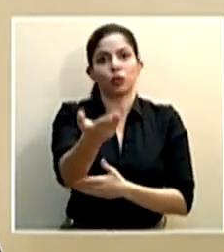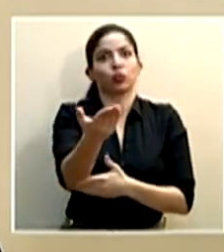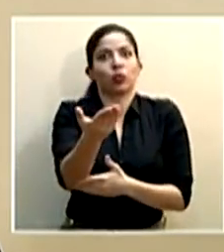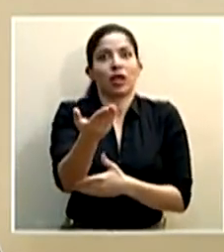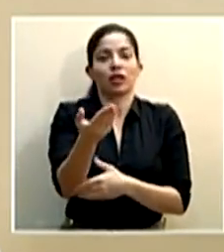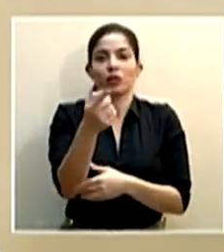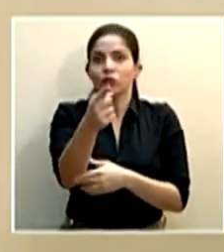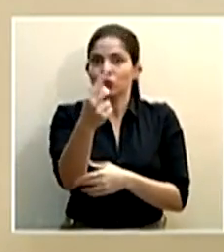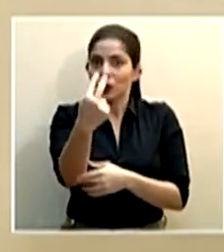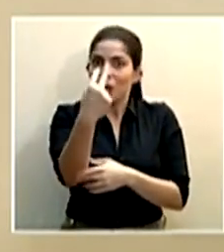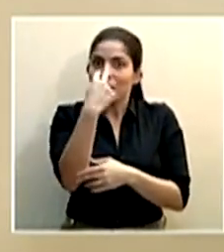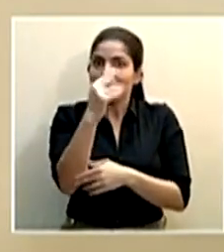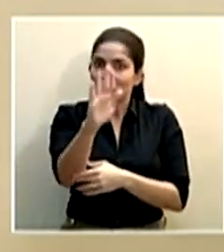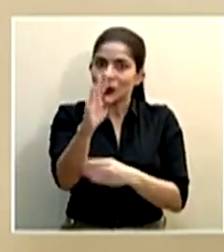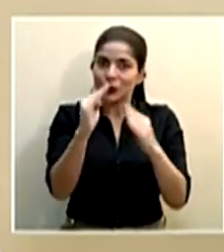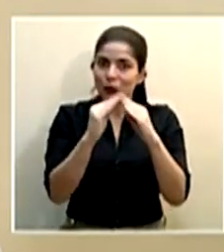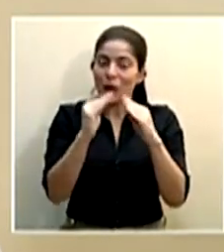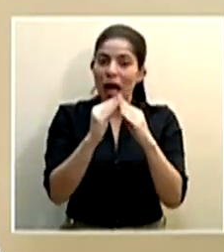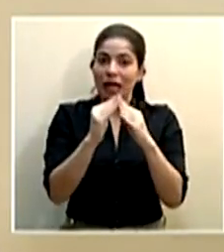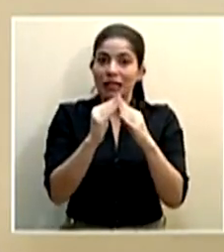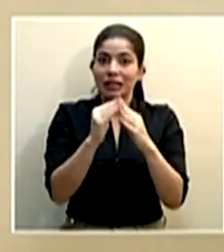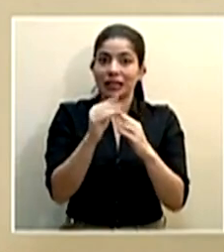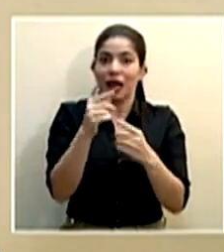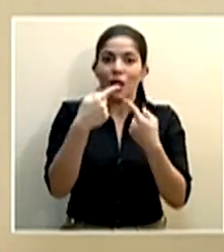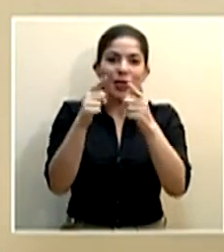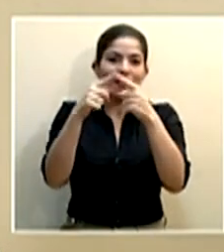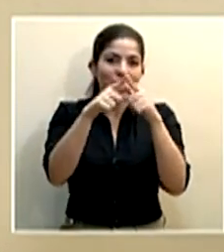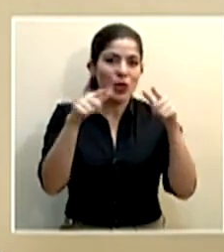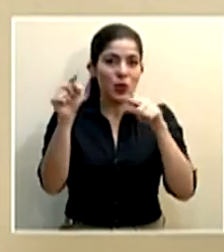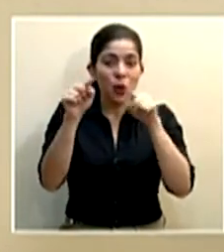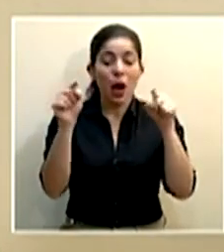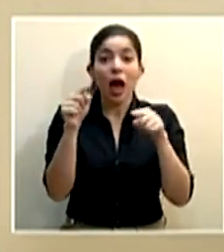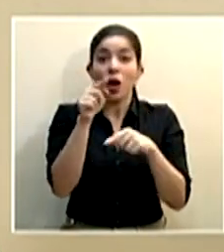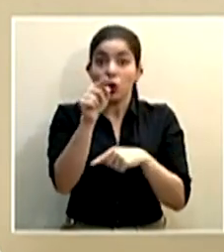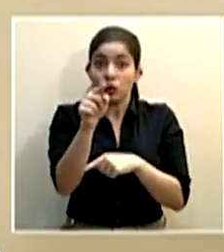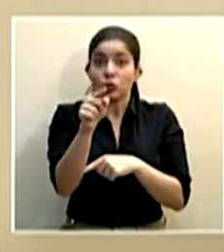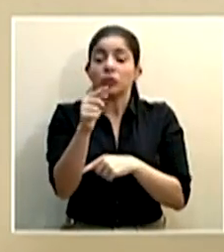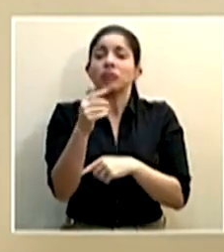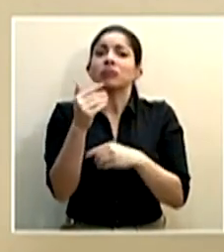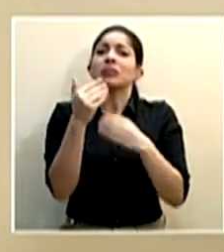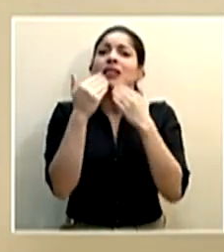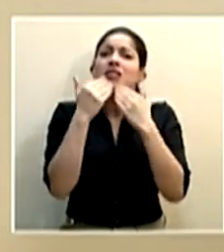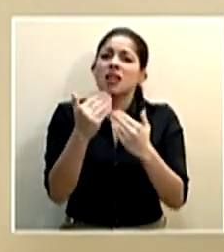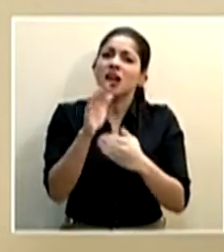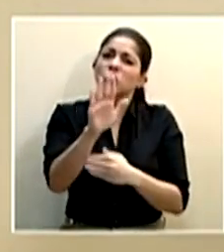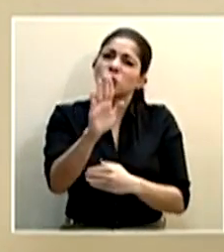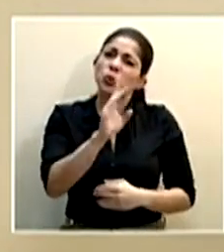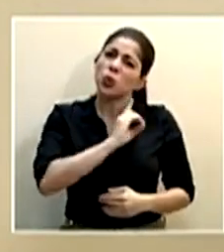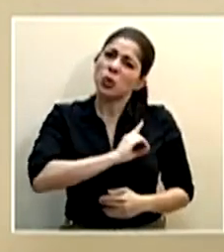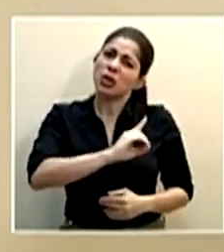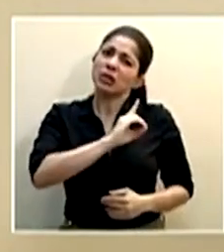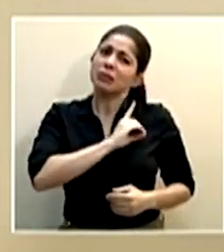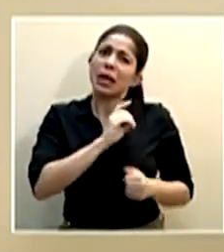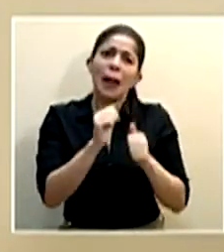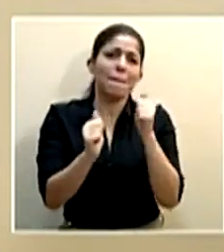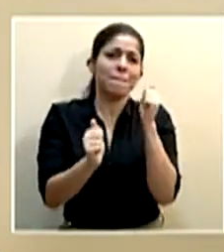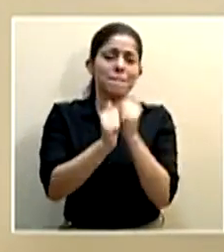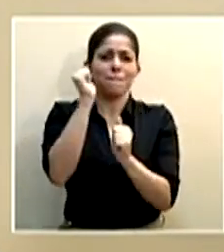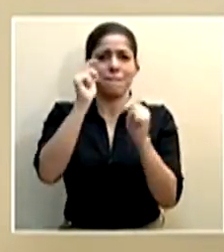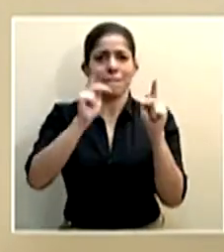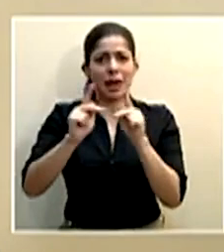que nos ve en su hogar o en distintas partes del país, gracias a esa disciplina mayoritaria